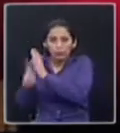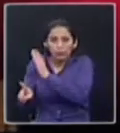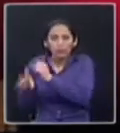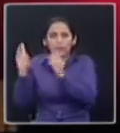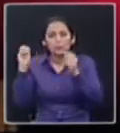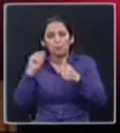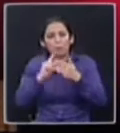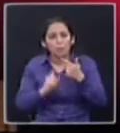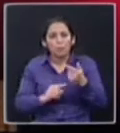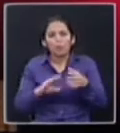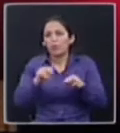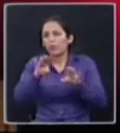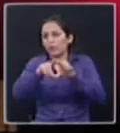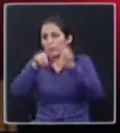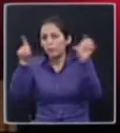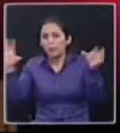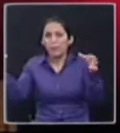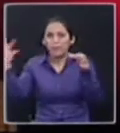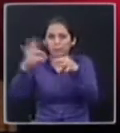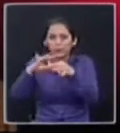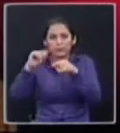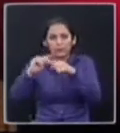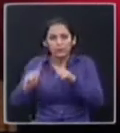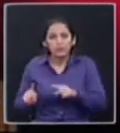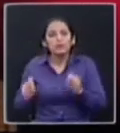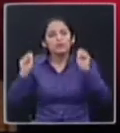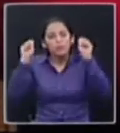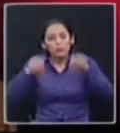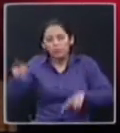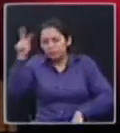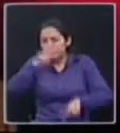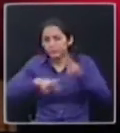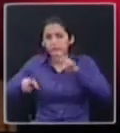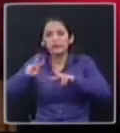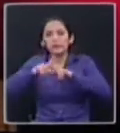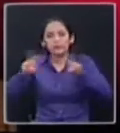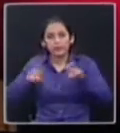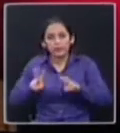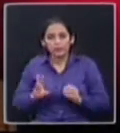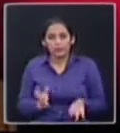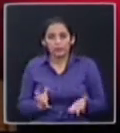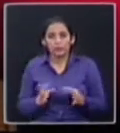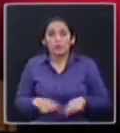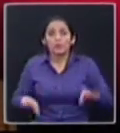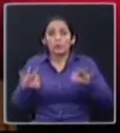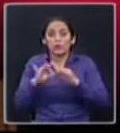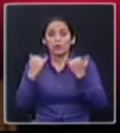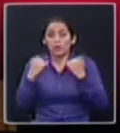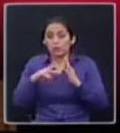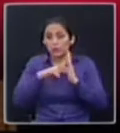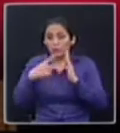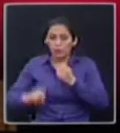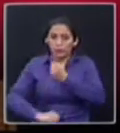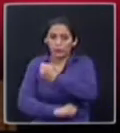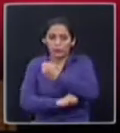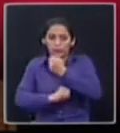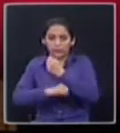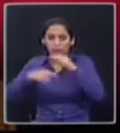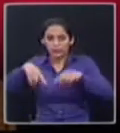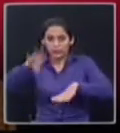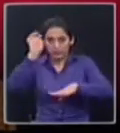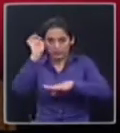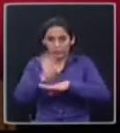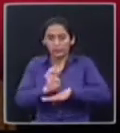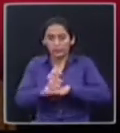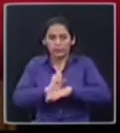agregarse al proceso. Por eso yo considero, y mi propuesta es que se fortalezca, se fortalezca lo que ya tenemos. Los derechos de los ecuatorianos no pueden ser